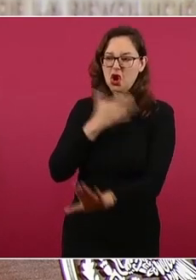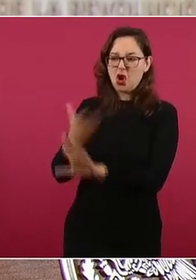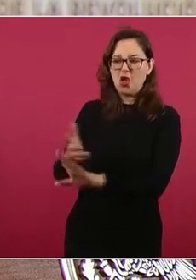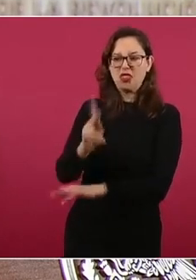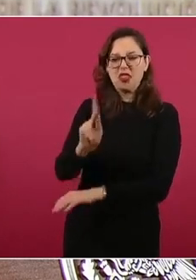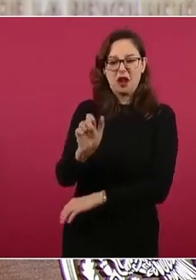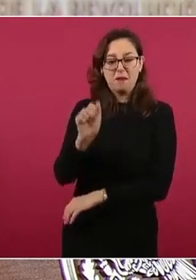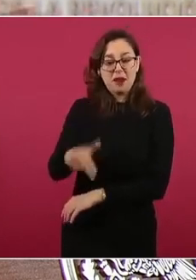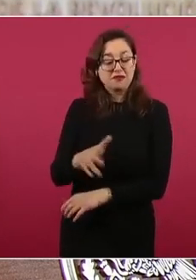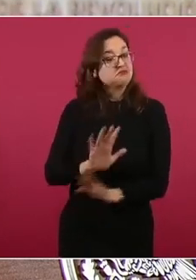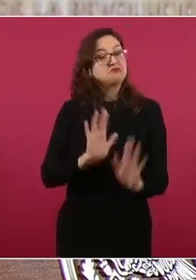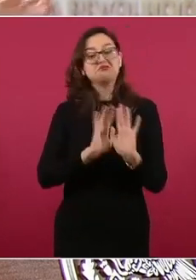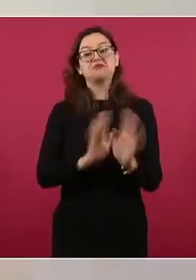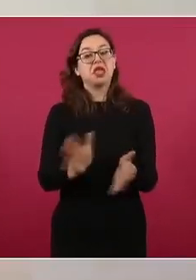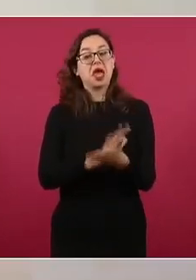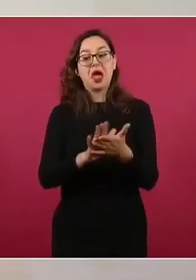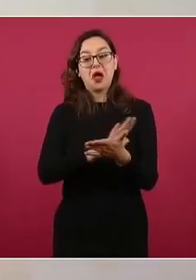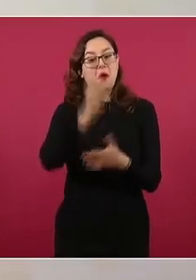¿Ya se les